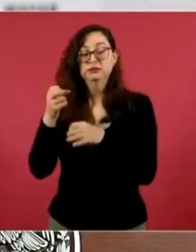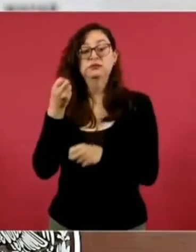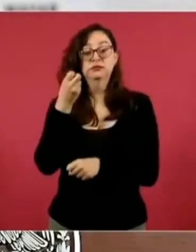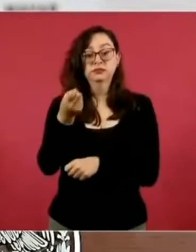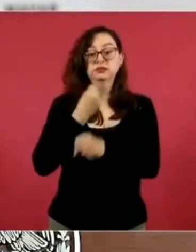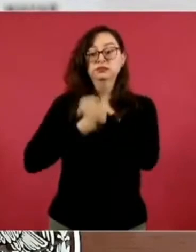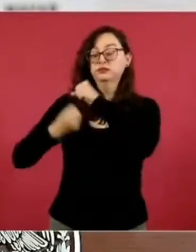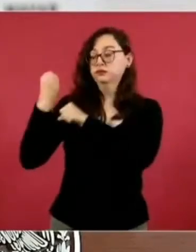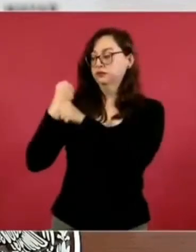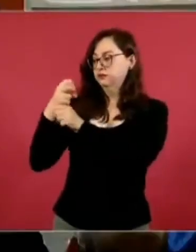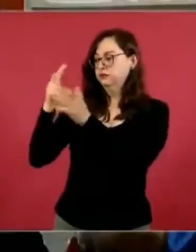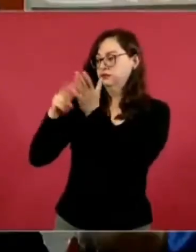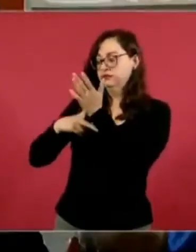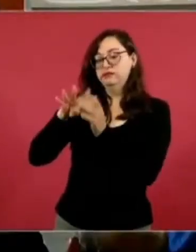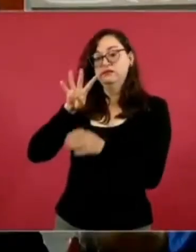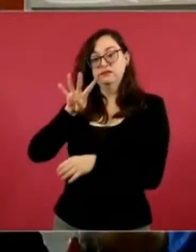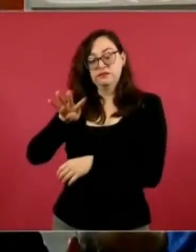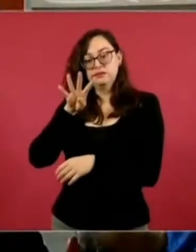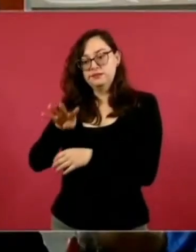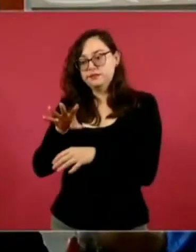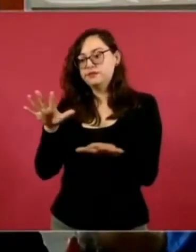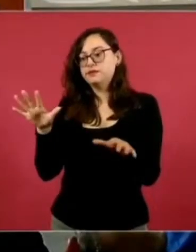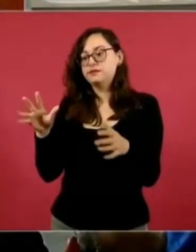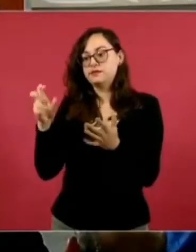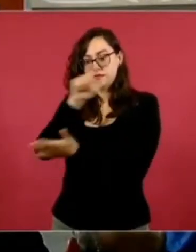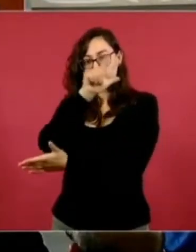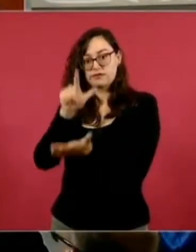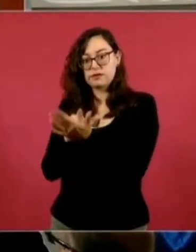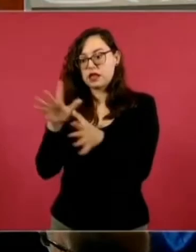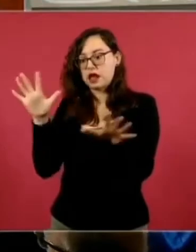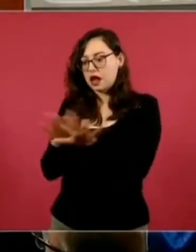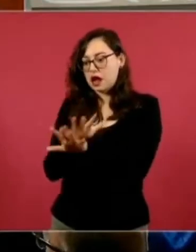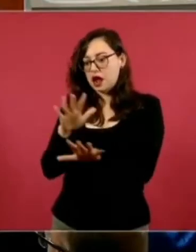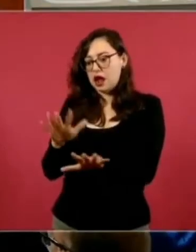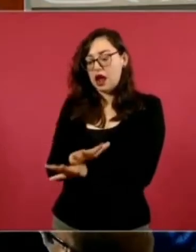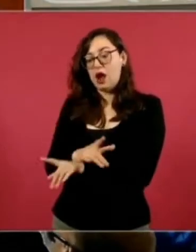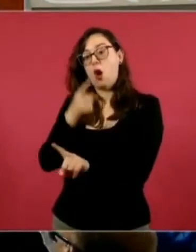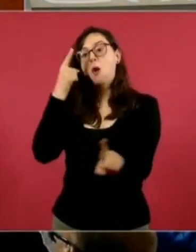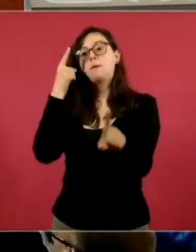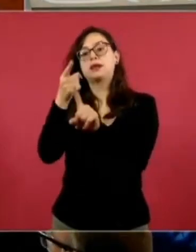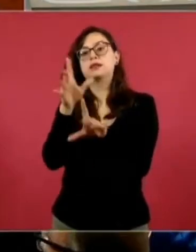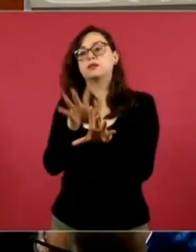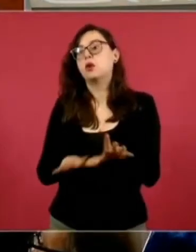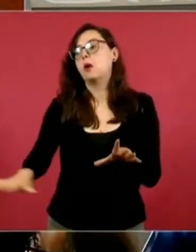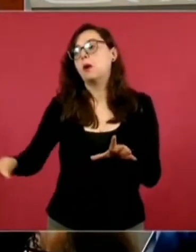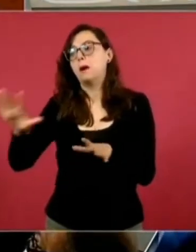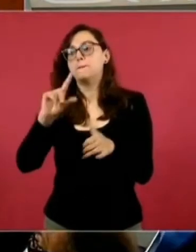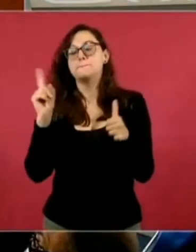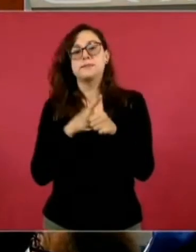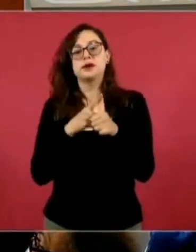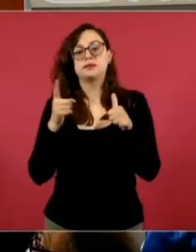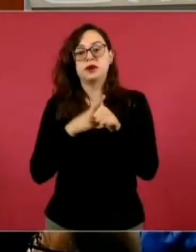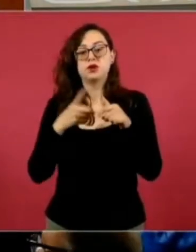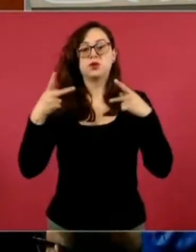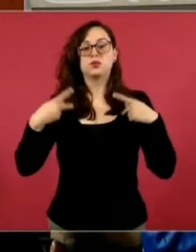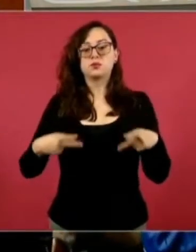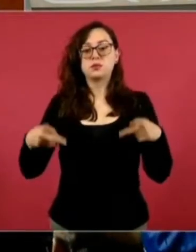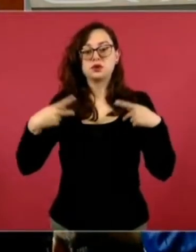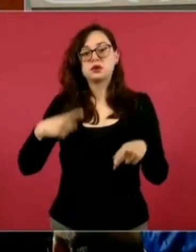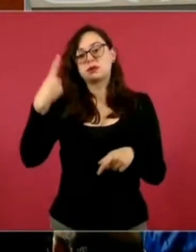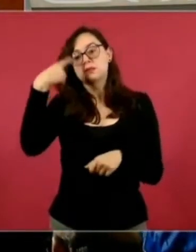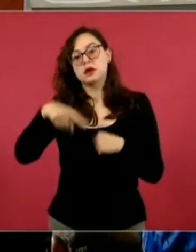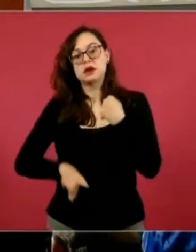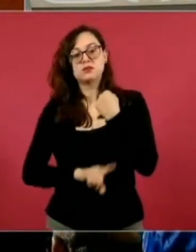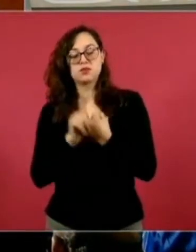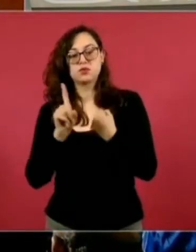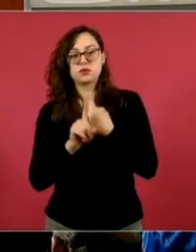en donde en el centro están las y los trabajadores y se privilegia el diálogo, la consolidación para la solución de los conflictos.